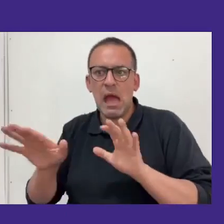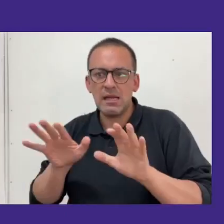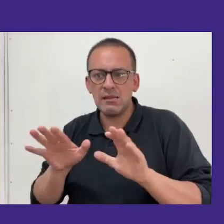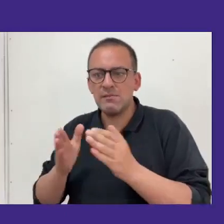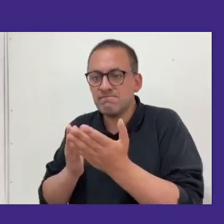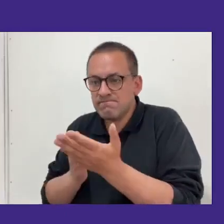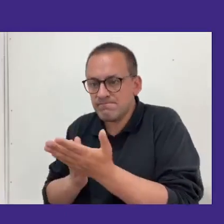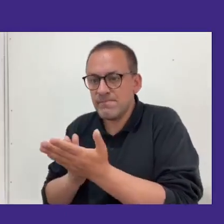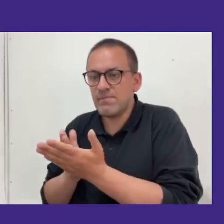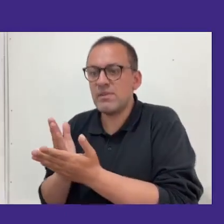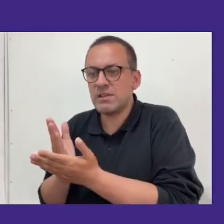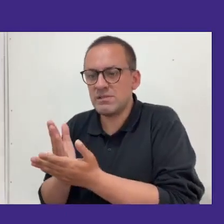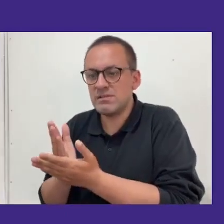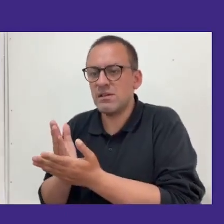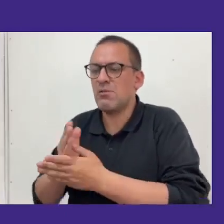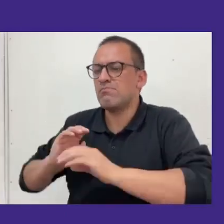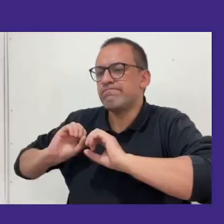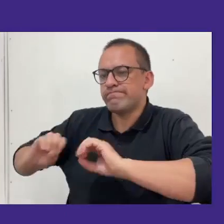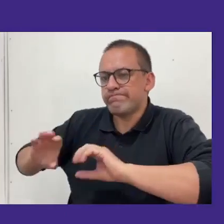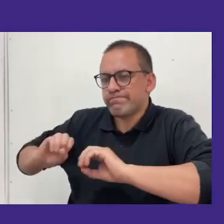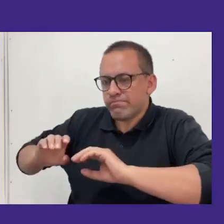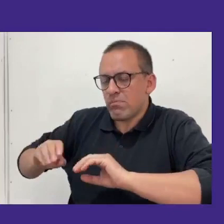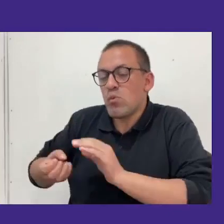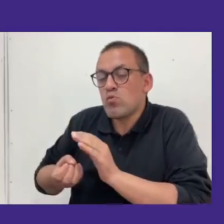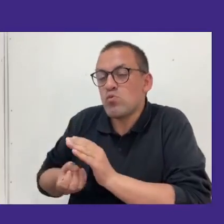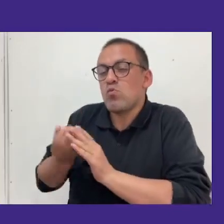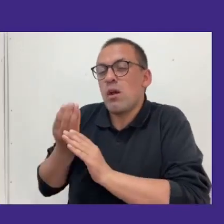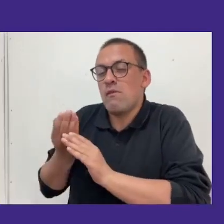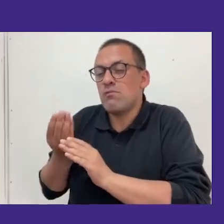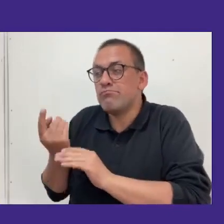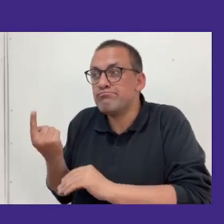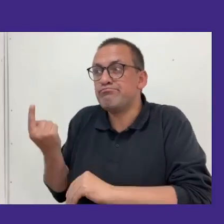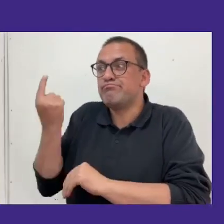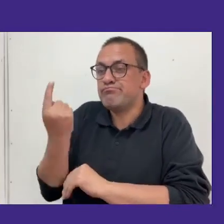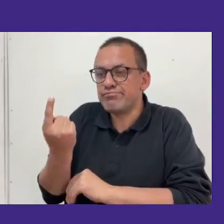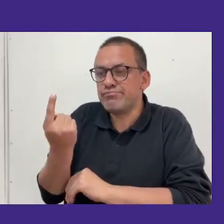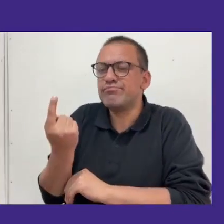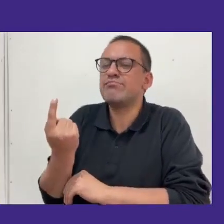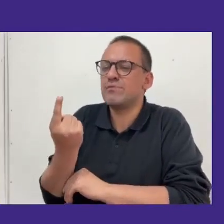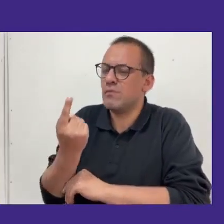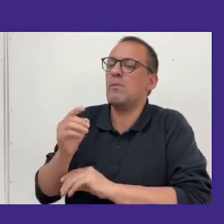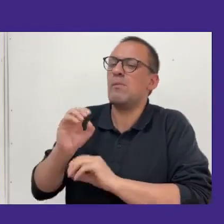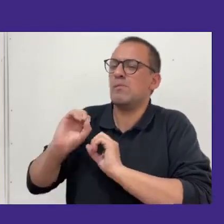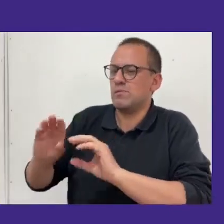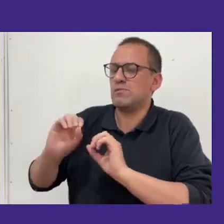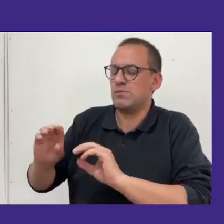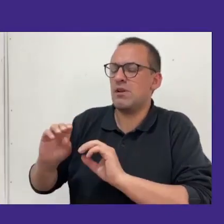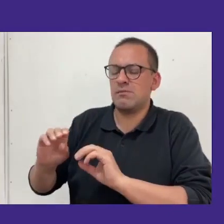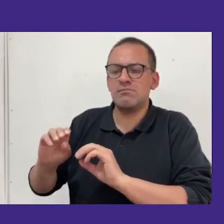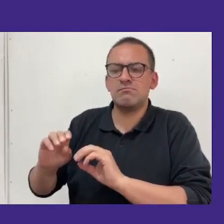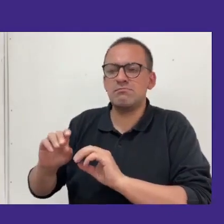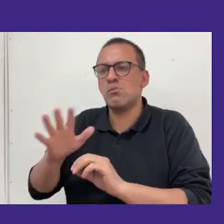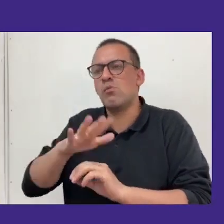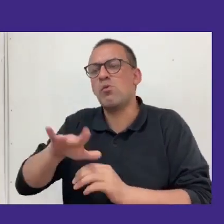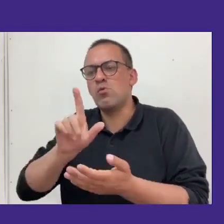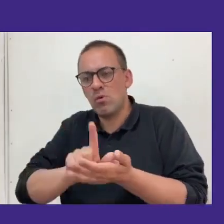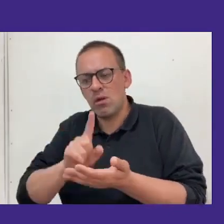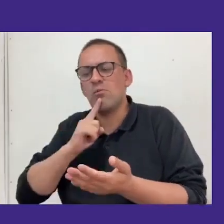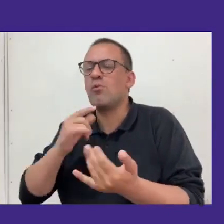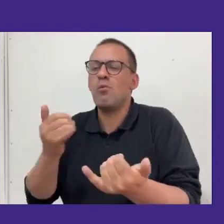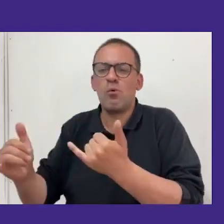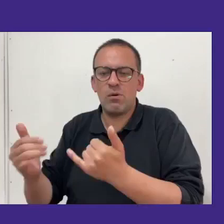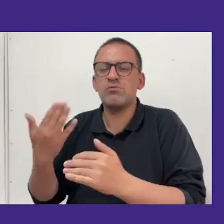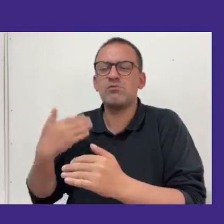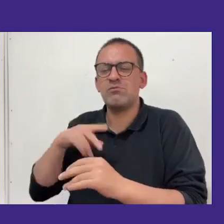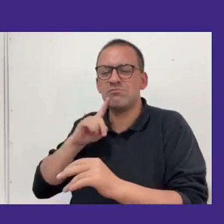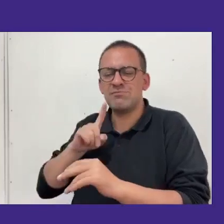inicio en las actividades de inducción ya porque ahí vamos a potenciar esa variable que es muy importante que nosotros lo hemos